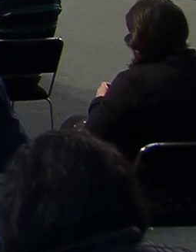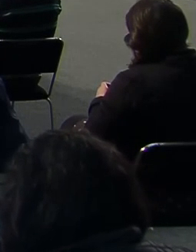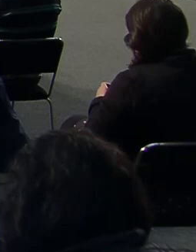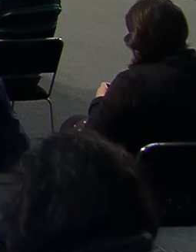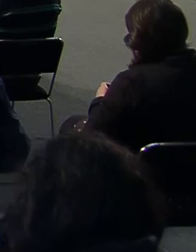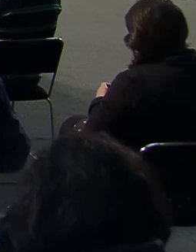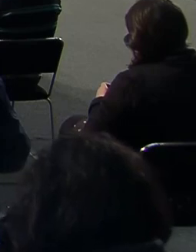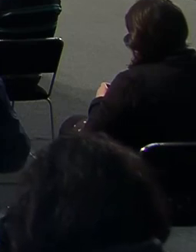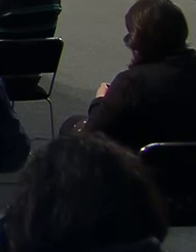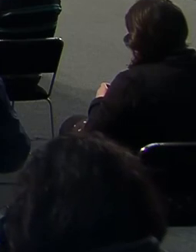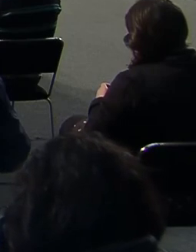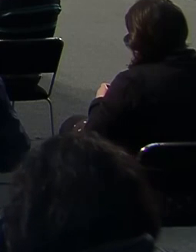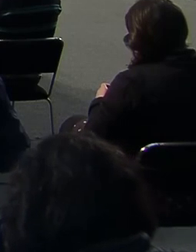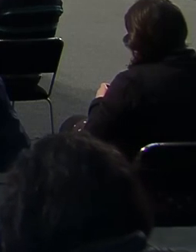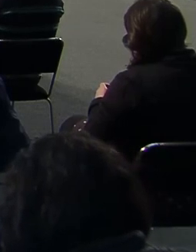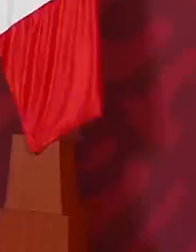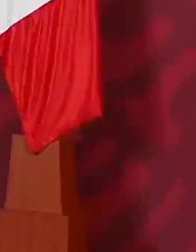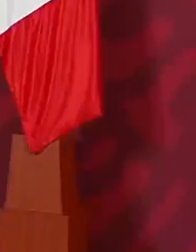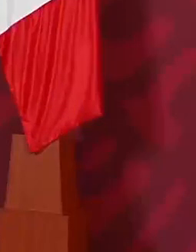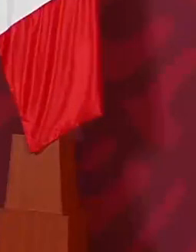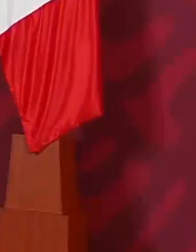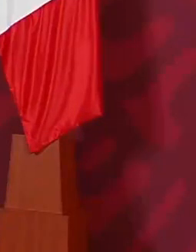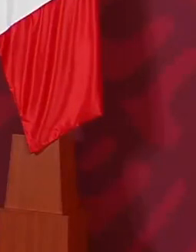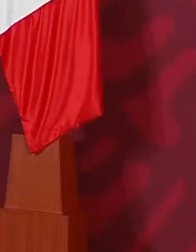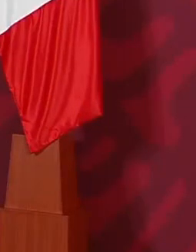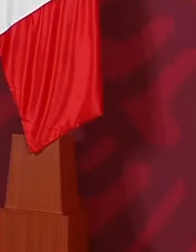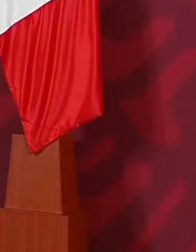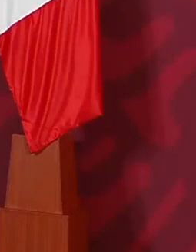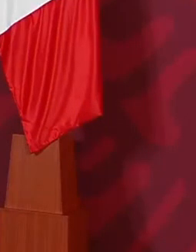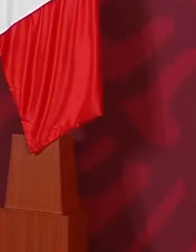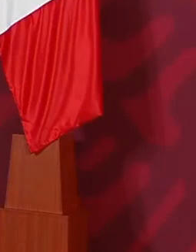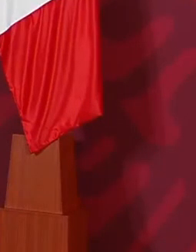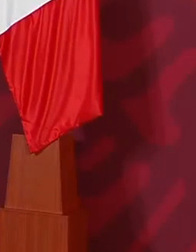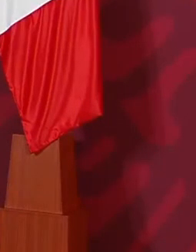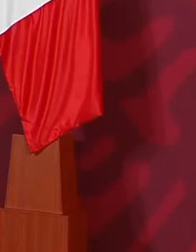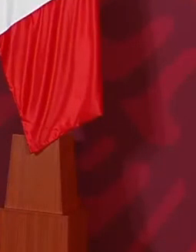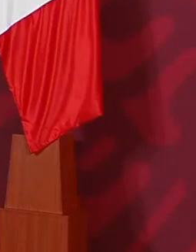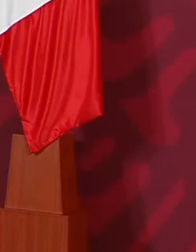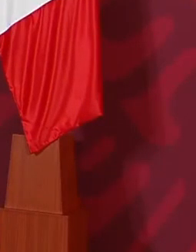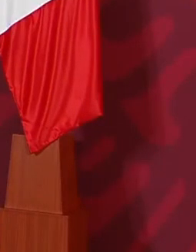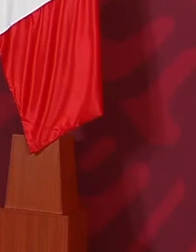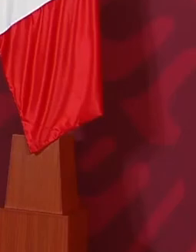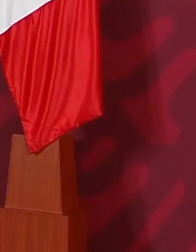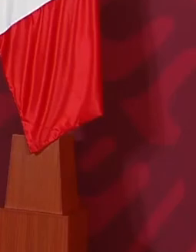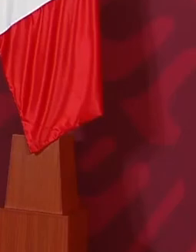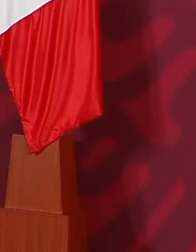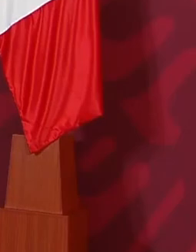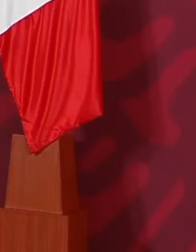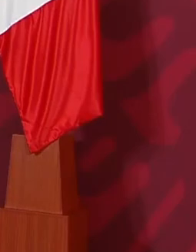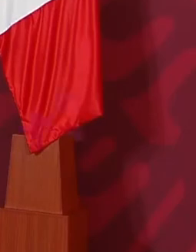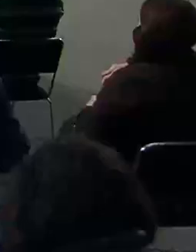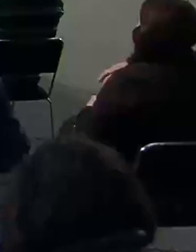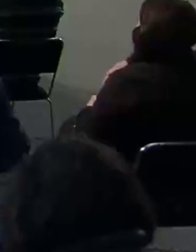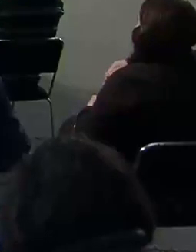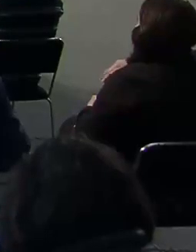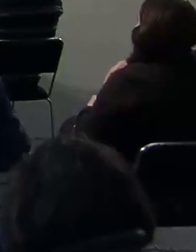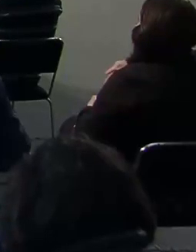menos prepararlo, para dar opiniones al respecto. Eso era.